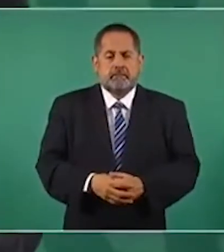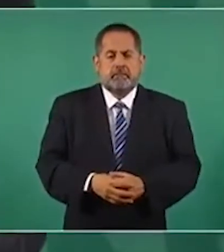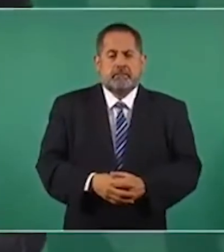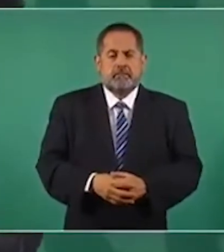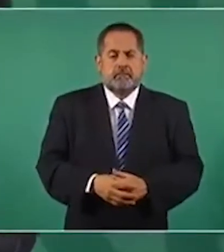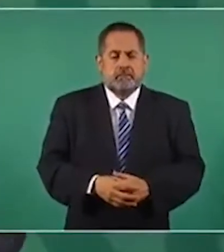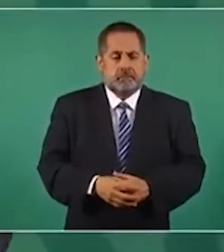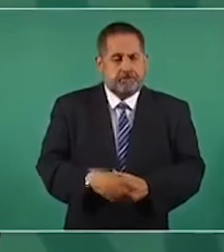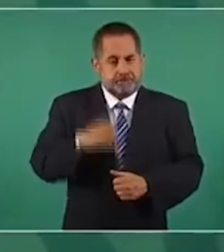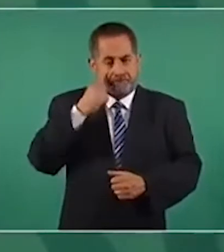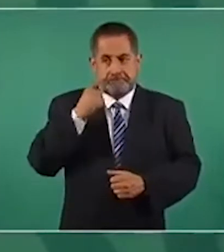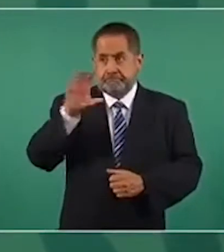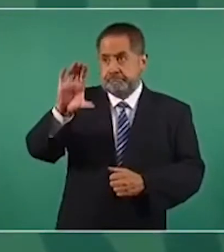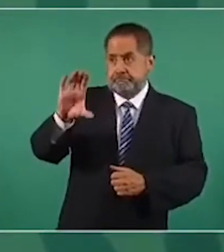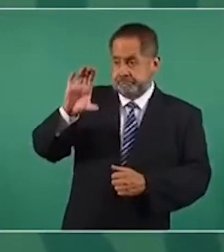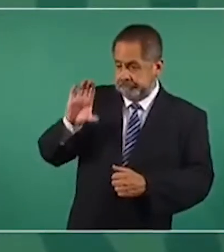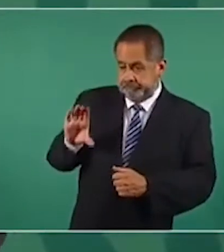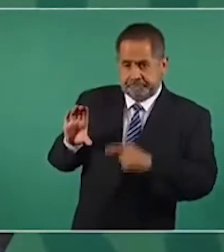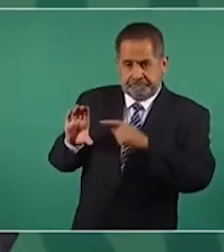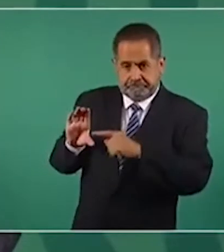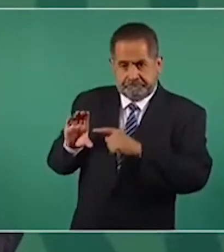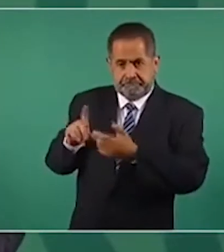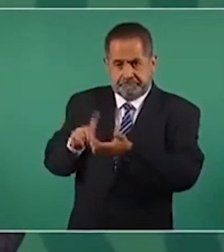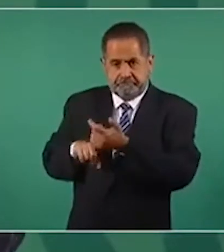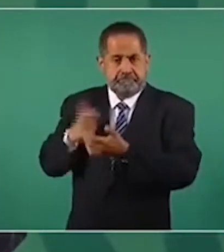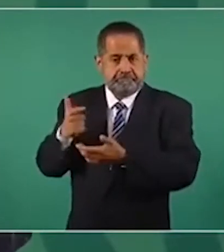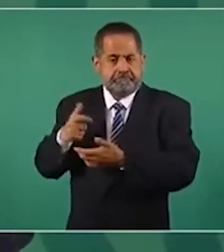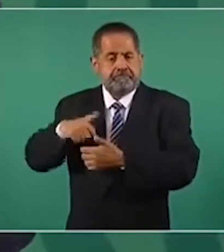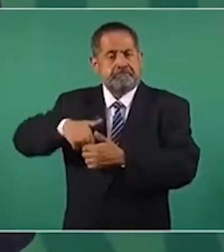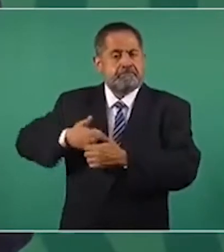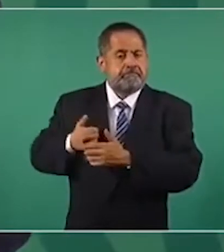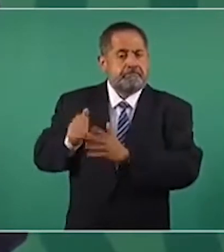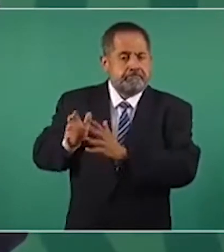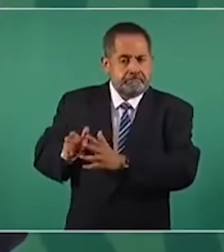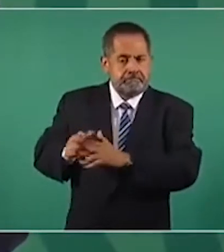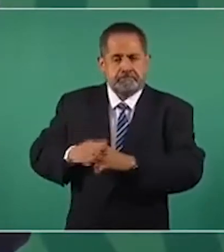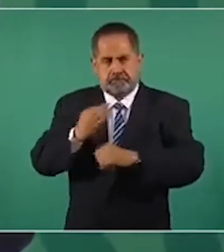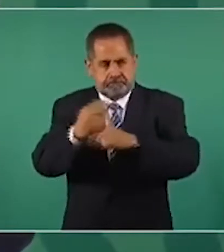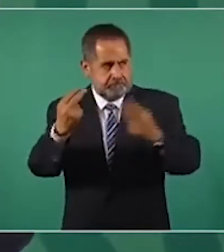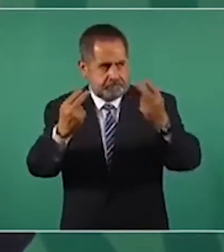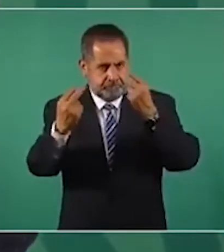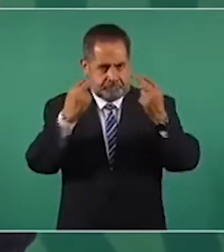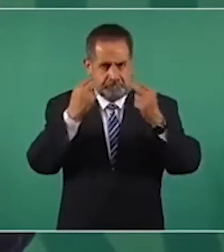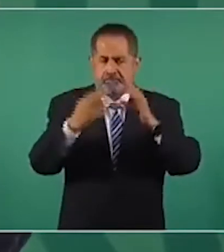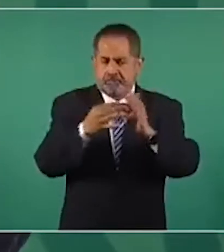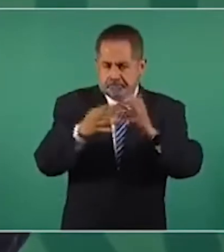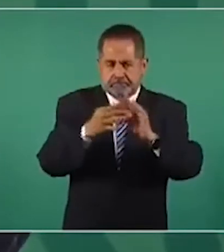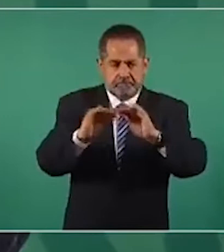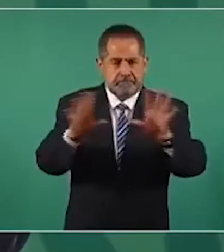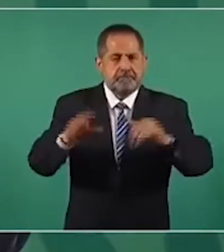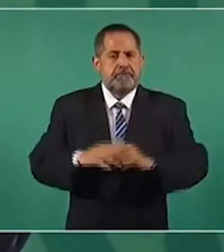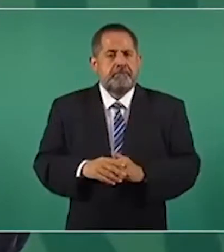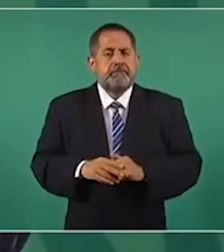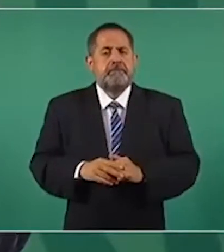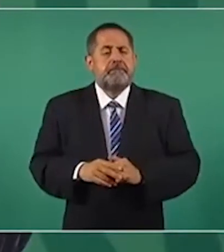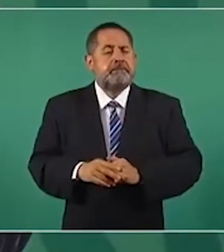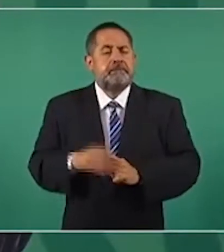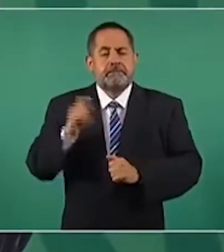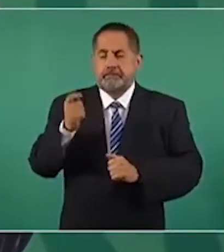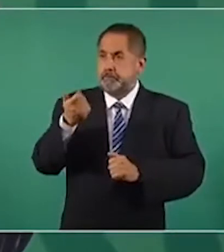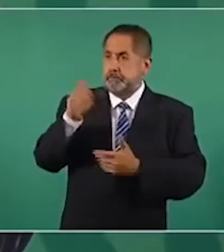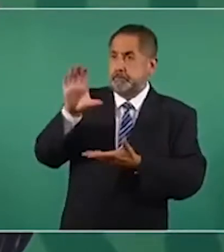son fondos para que quienes nos están escuchando, viendo, se entiendan.